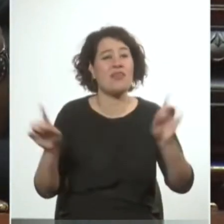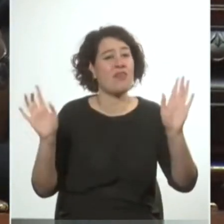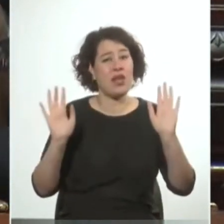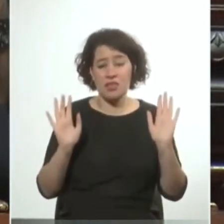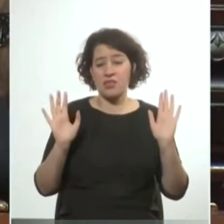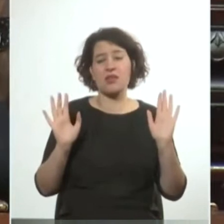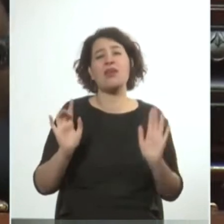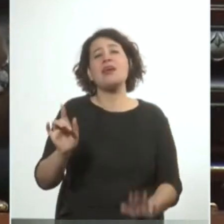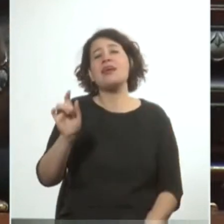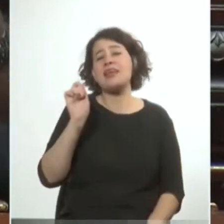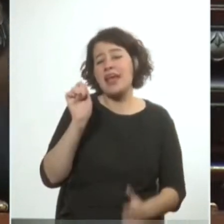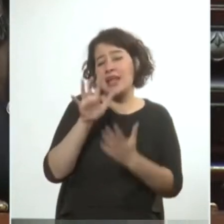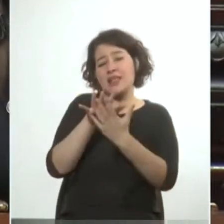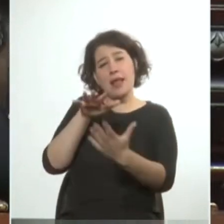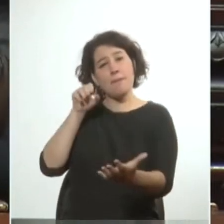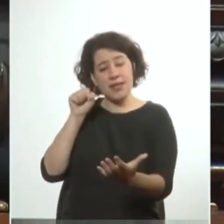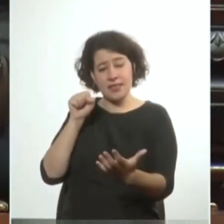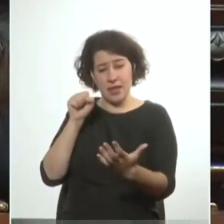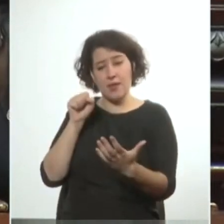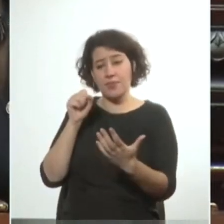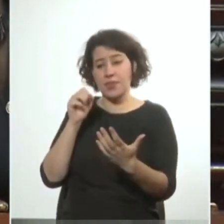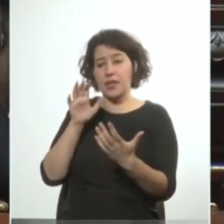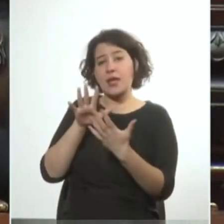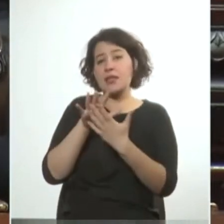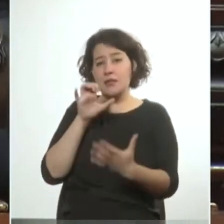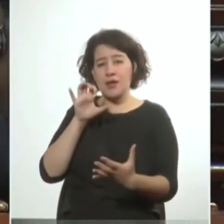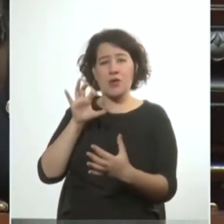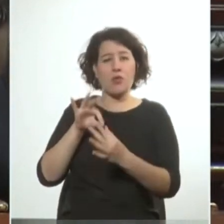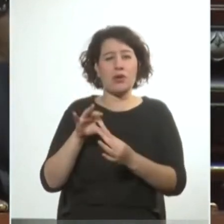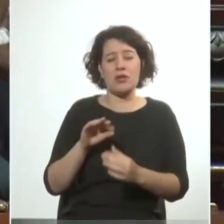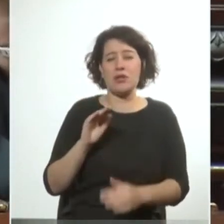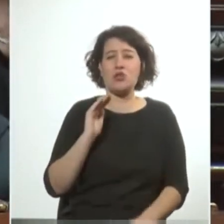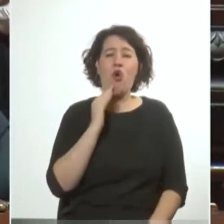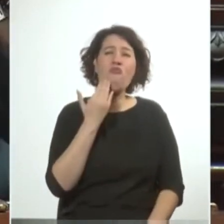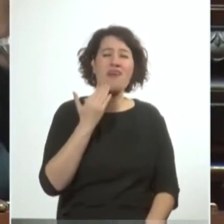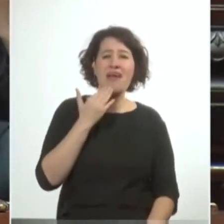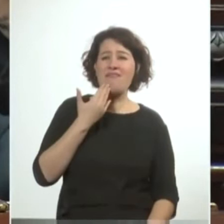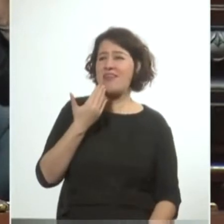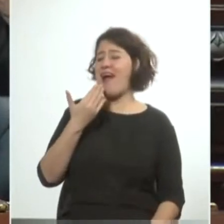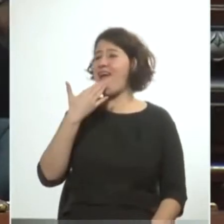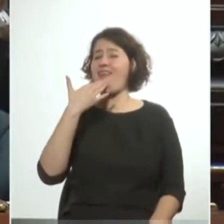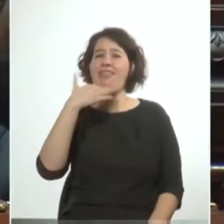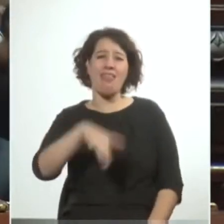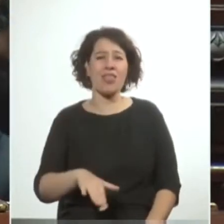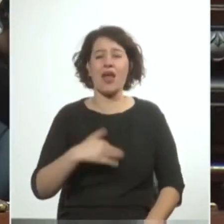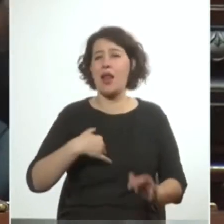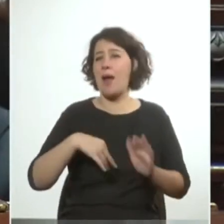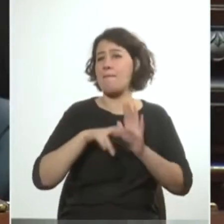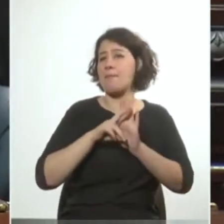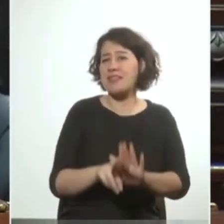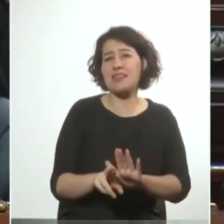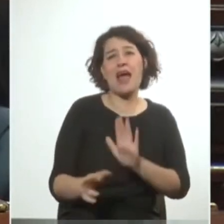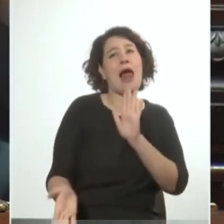quien interpreta y se interpreta desde la soberbia entender que representaba a las